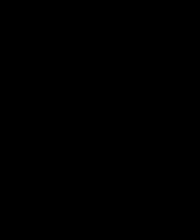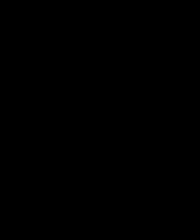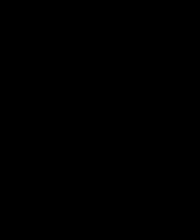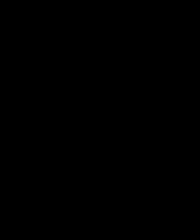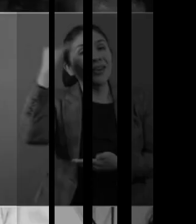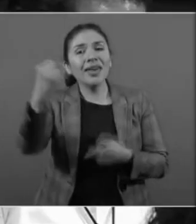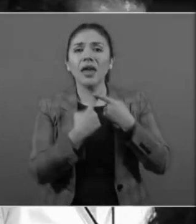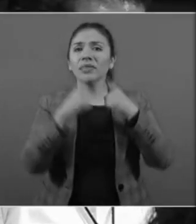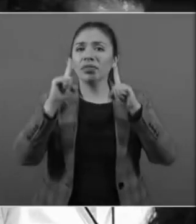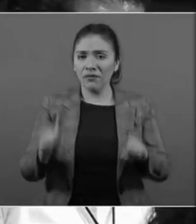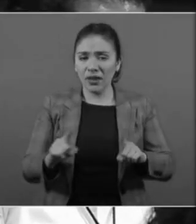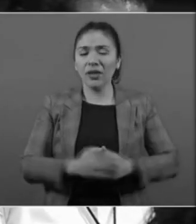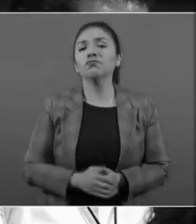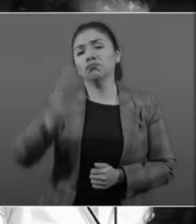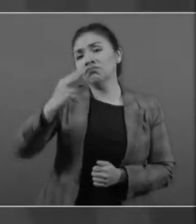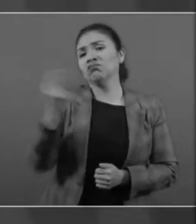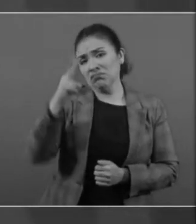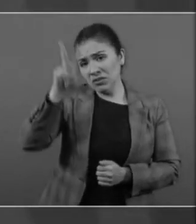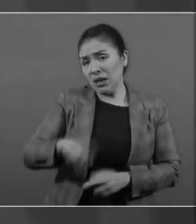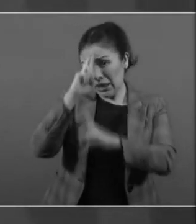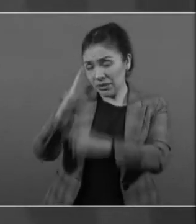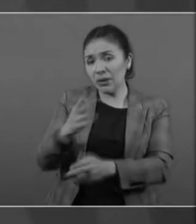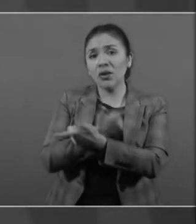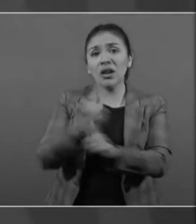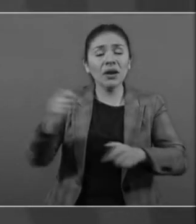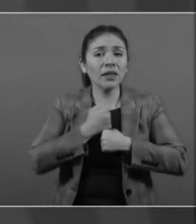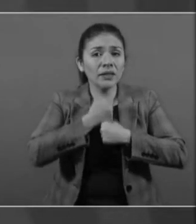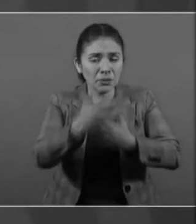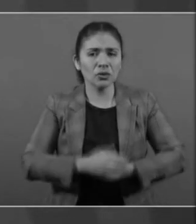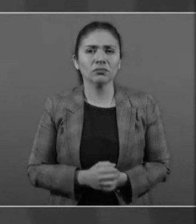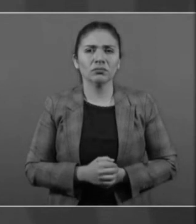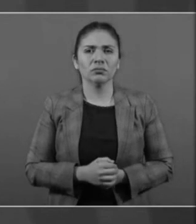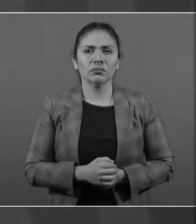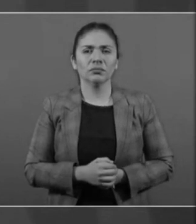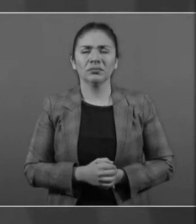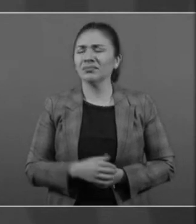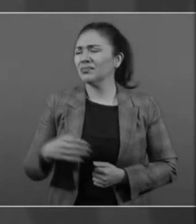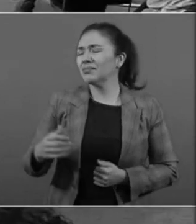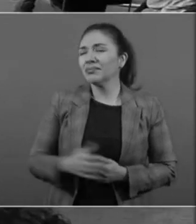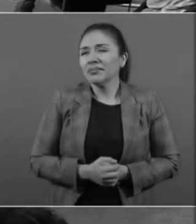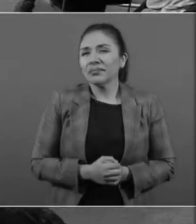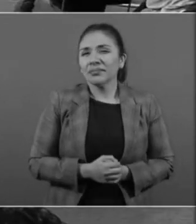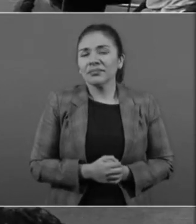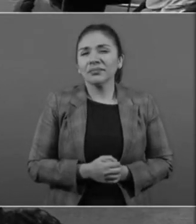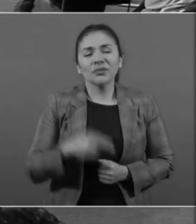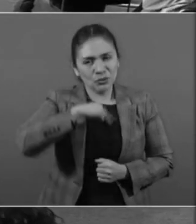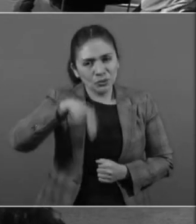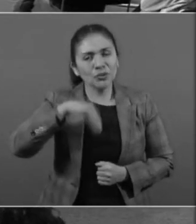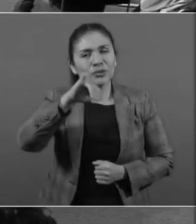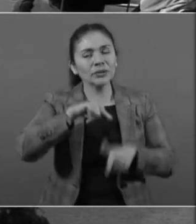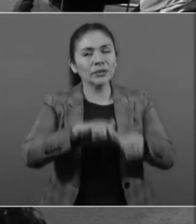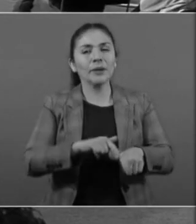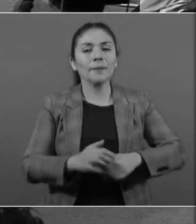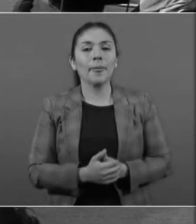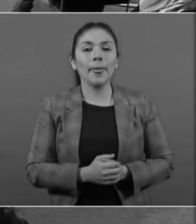Y nosotros vamos a seguir, vamos a seguir, no